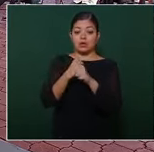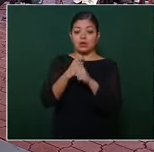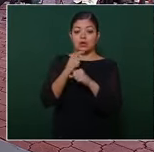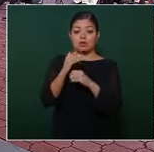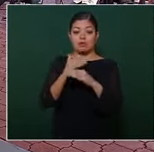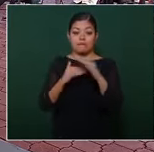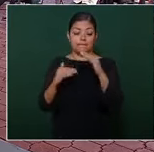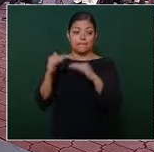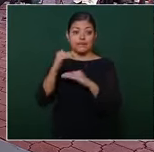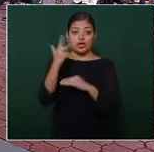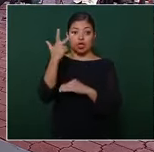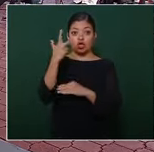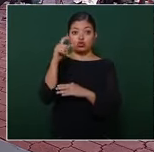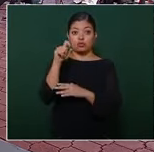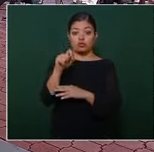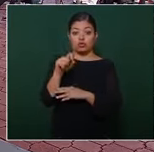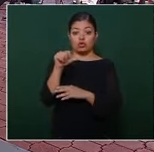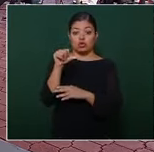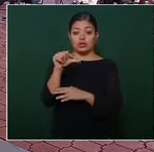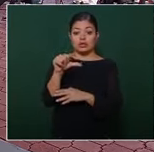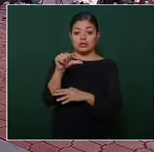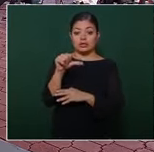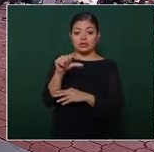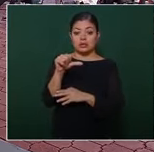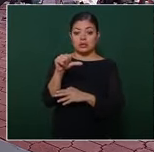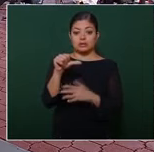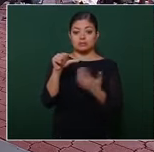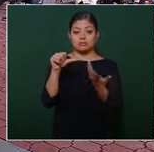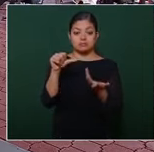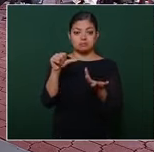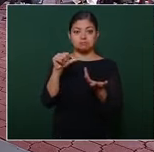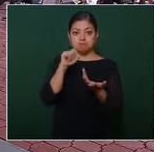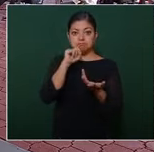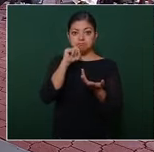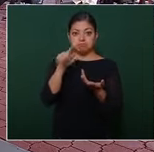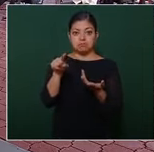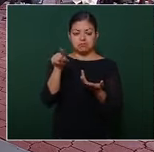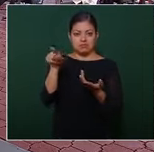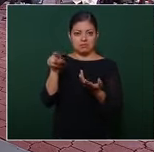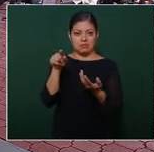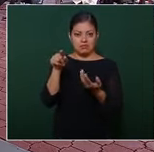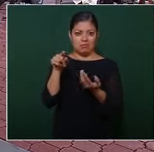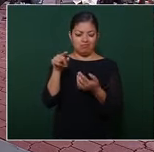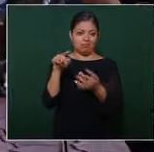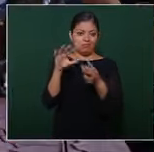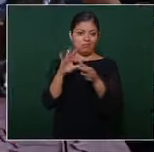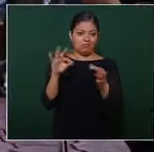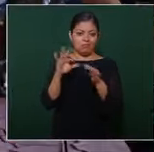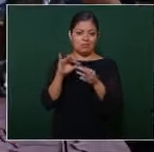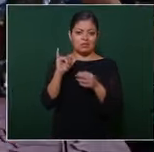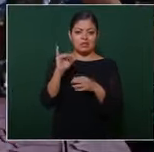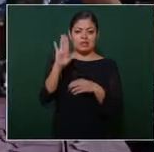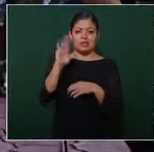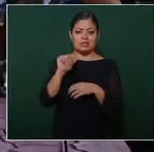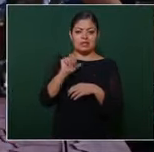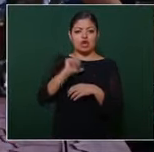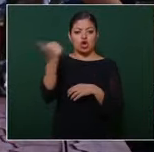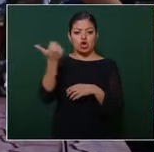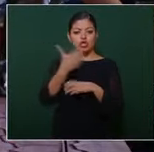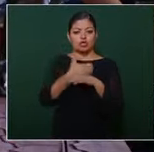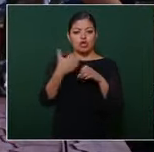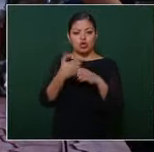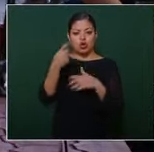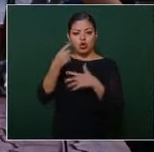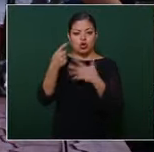elevó a 8.16 había comentado que iban a implementar otras medidas para